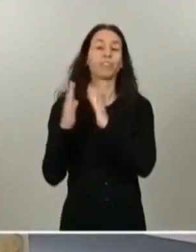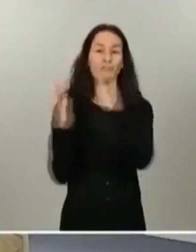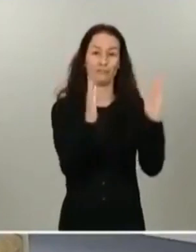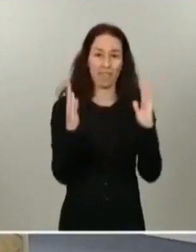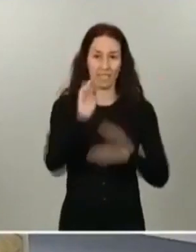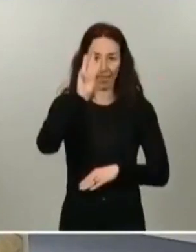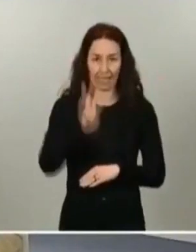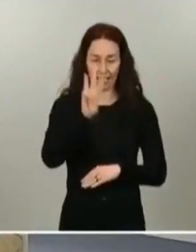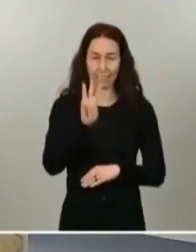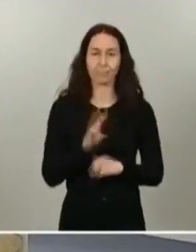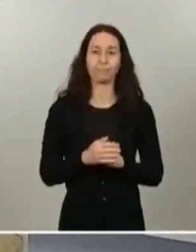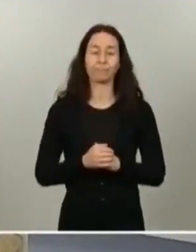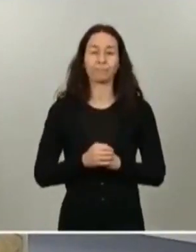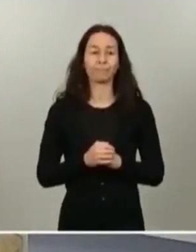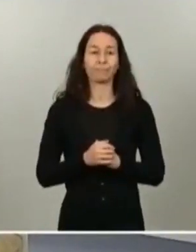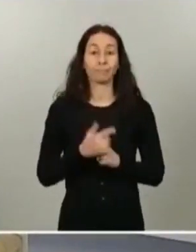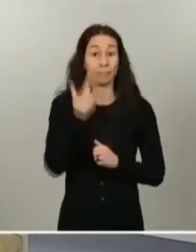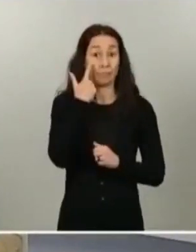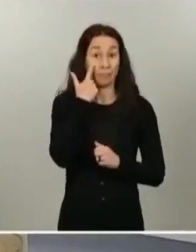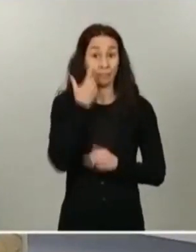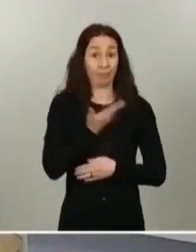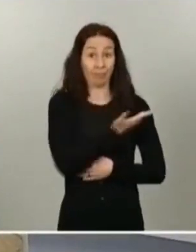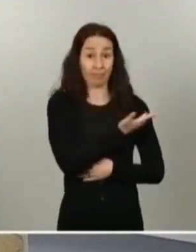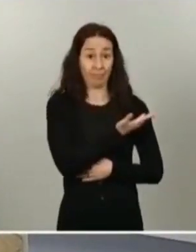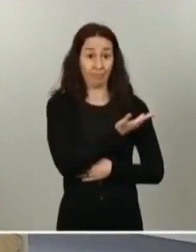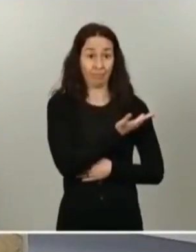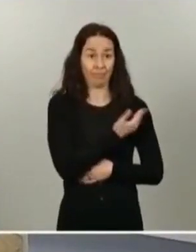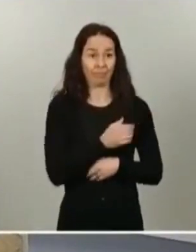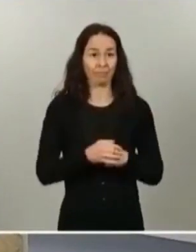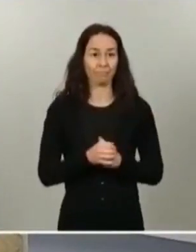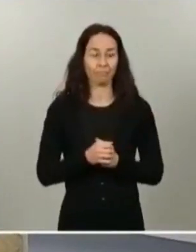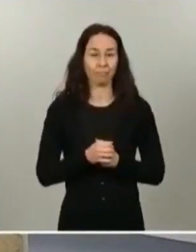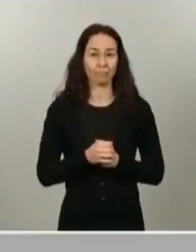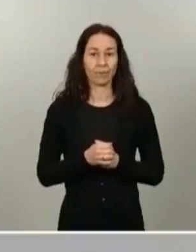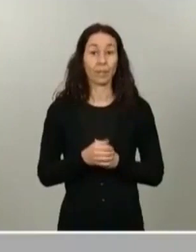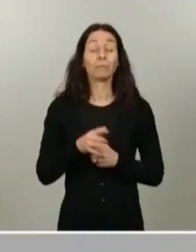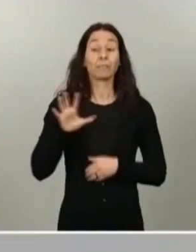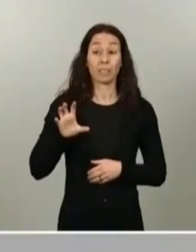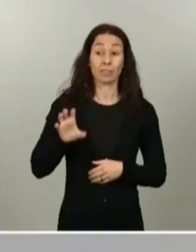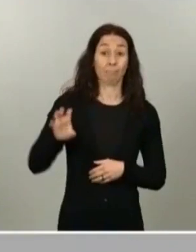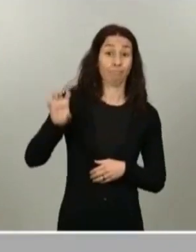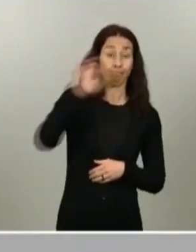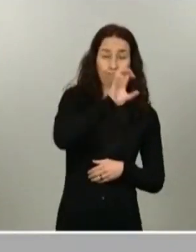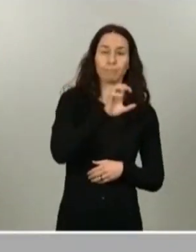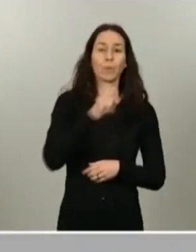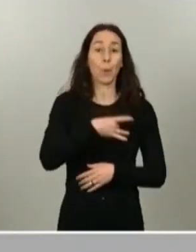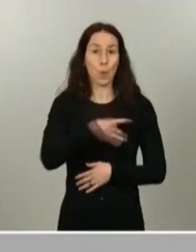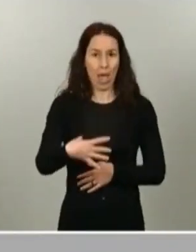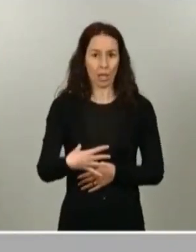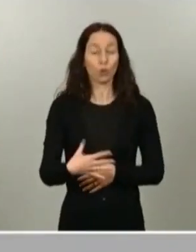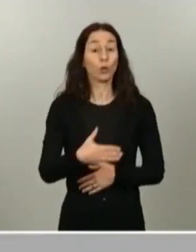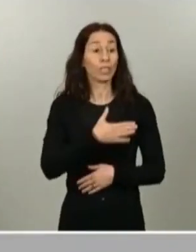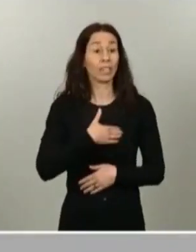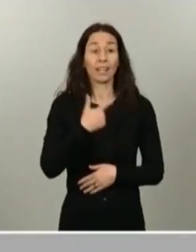Como pueden observar en el mapa, ya están en blanco las cinco provincias de Castilla-La Mancha pero se mantiene la